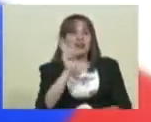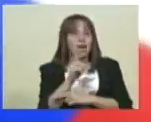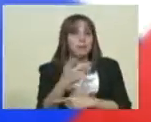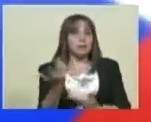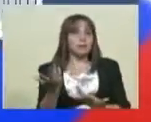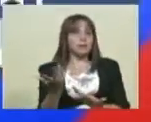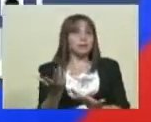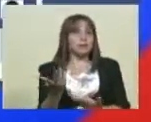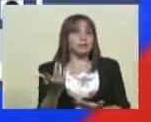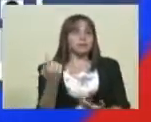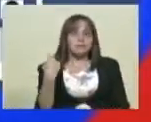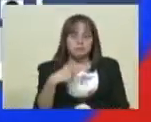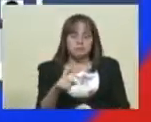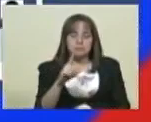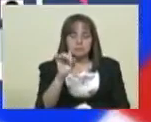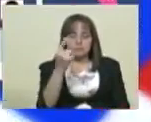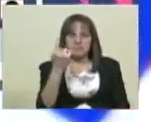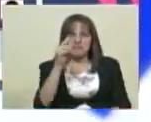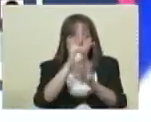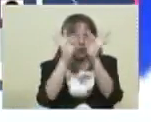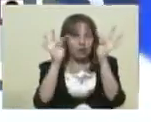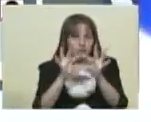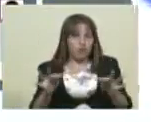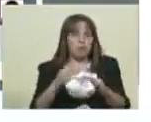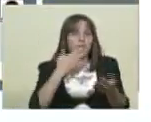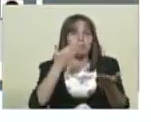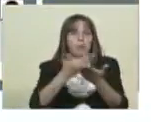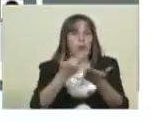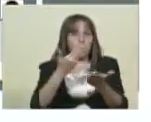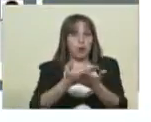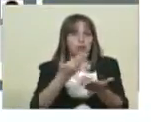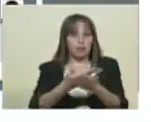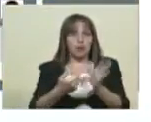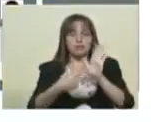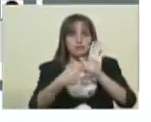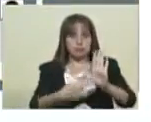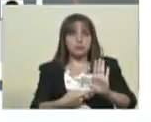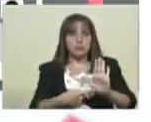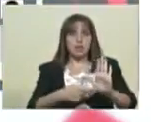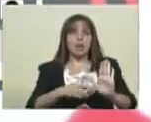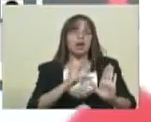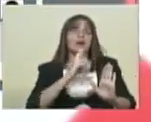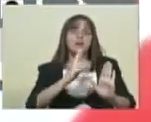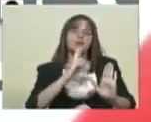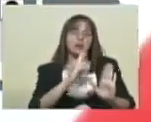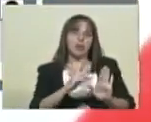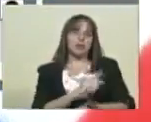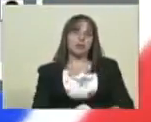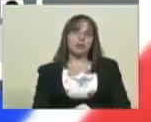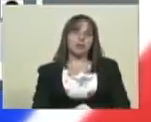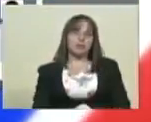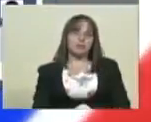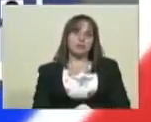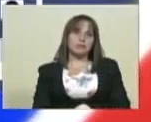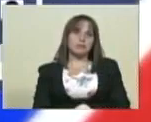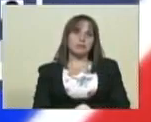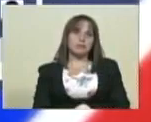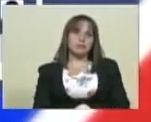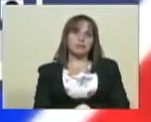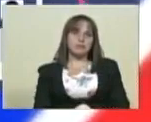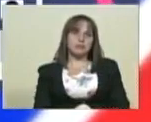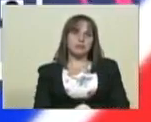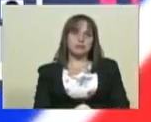ya tenemos una propuesta de presentación de resultados. Bueno, doctora,